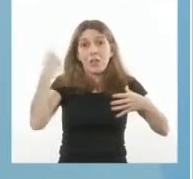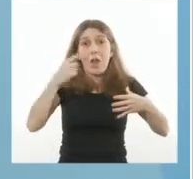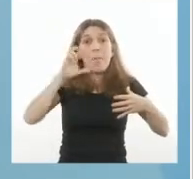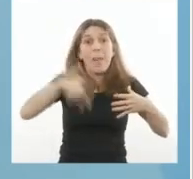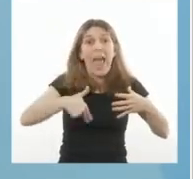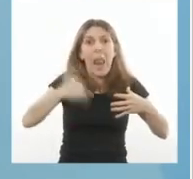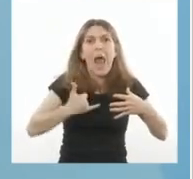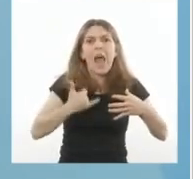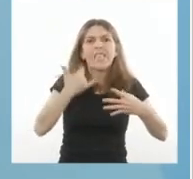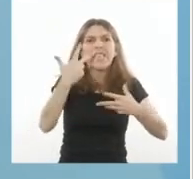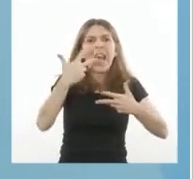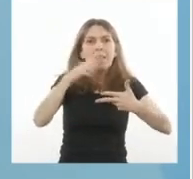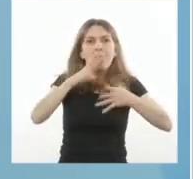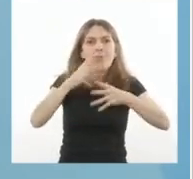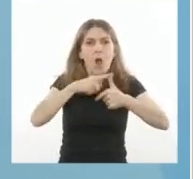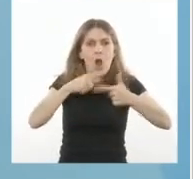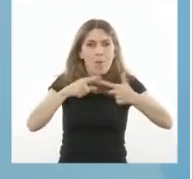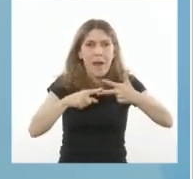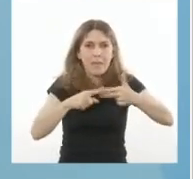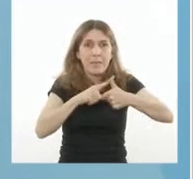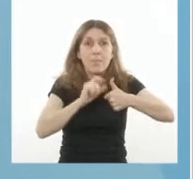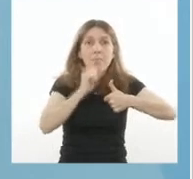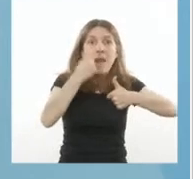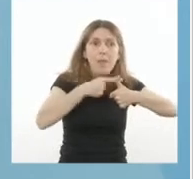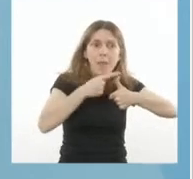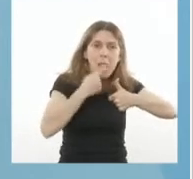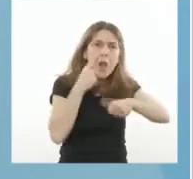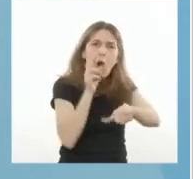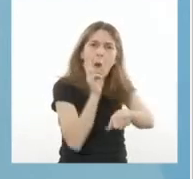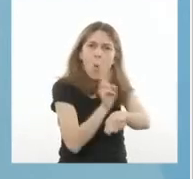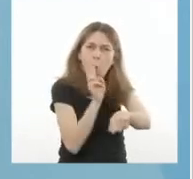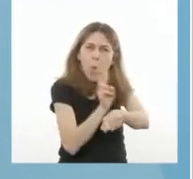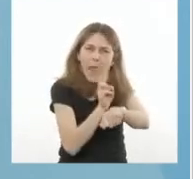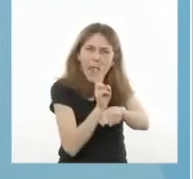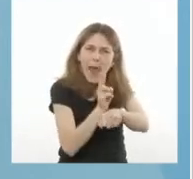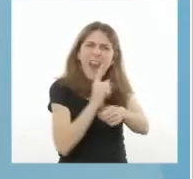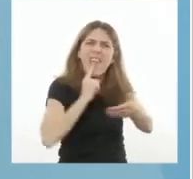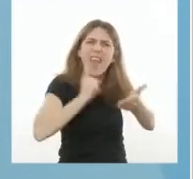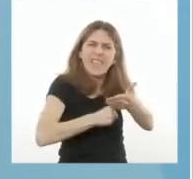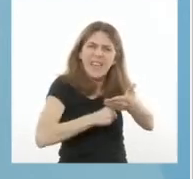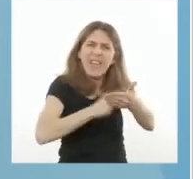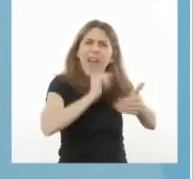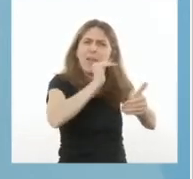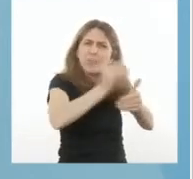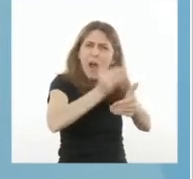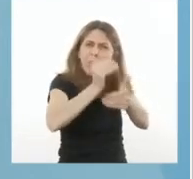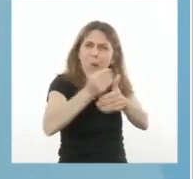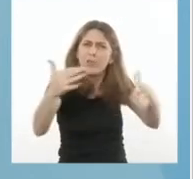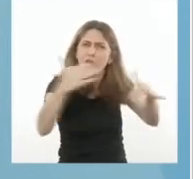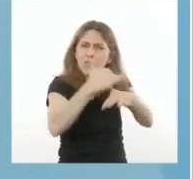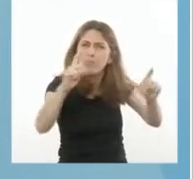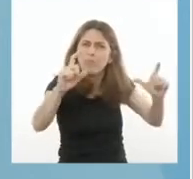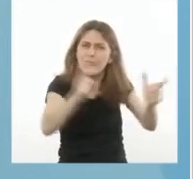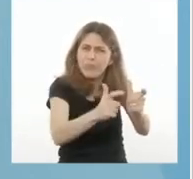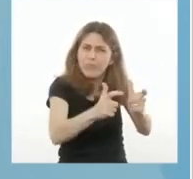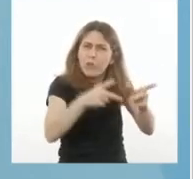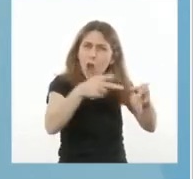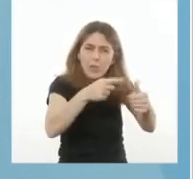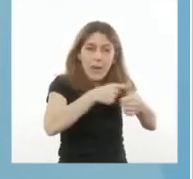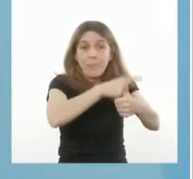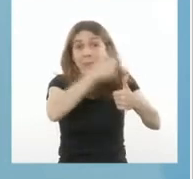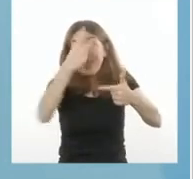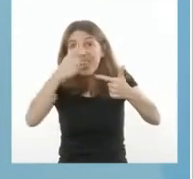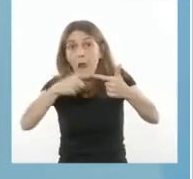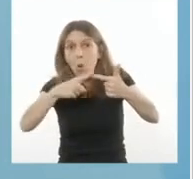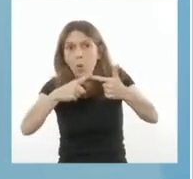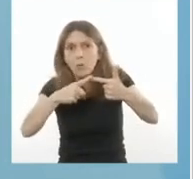dimensiones. Por un lado, las medidas de cuidado y las restricciones a la circulación. En segundo lugar,